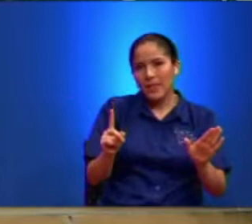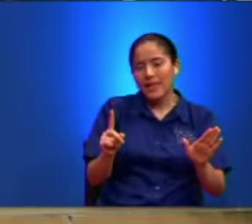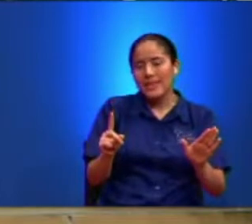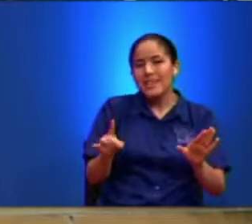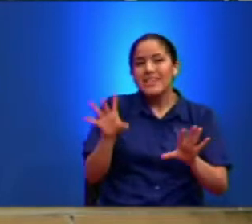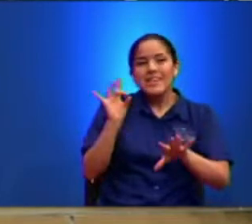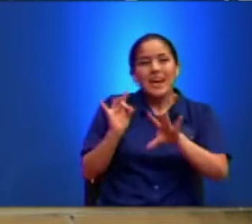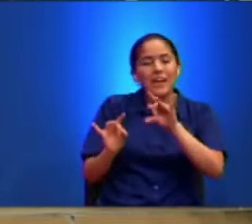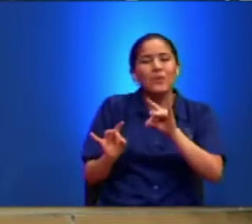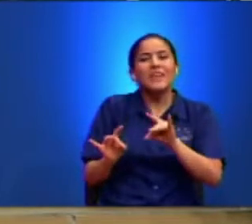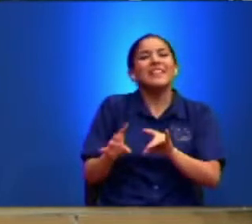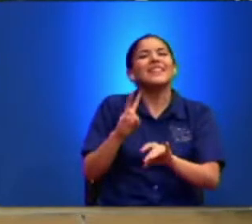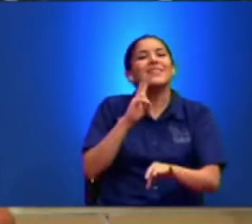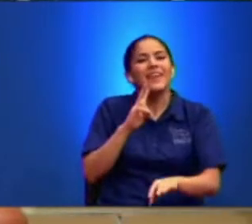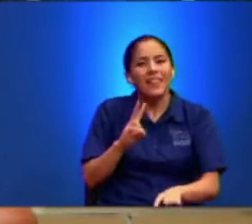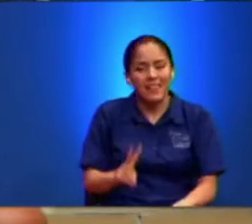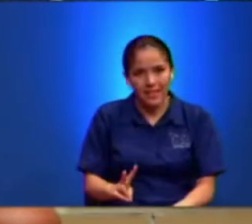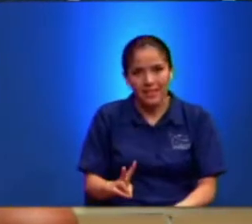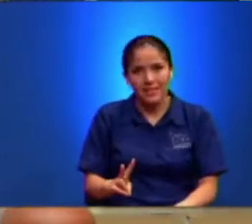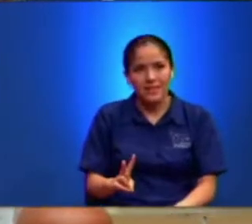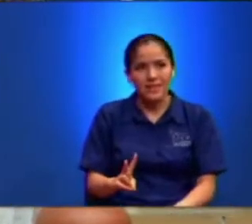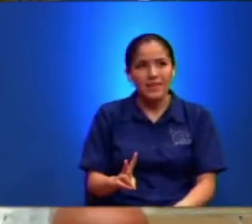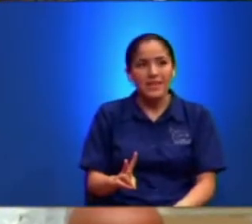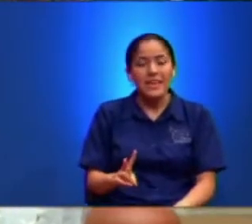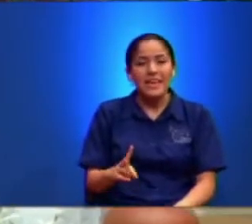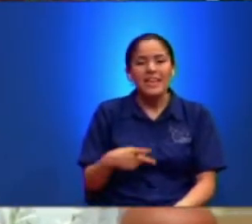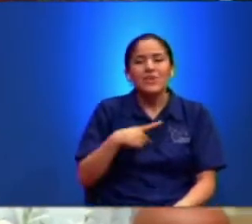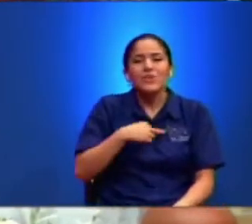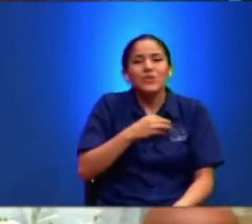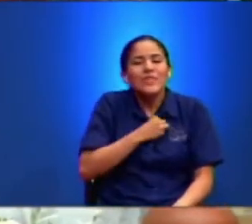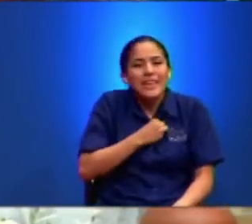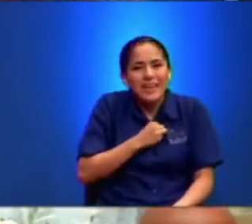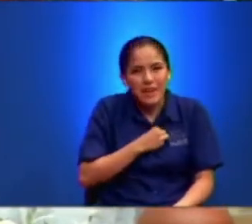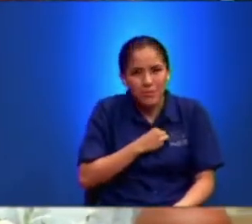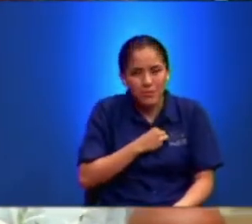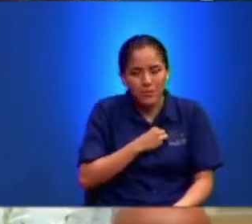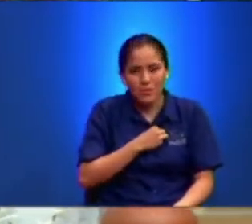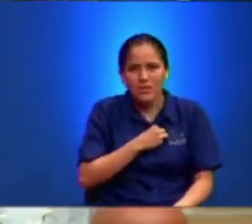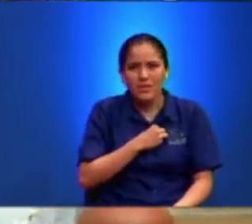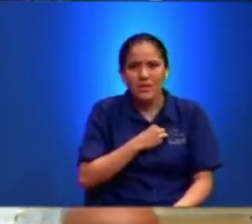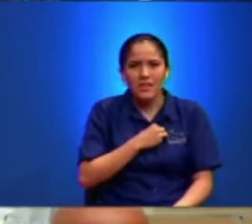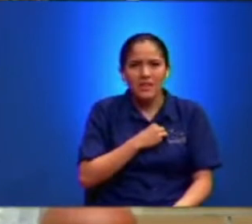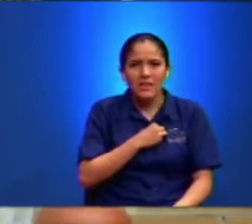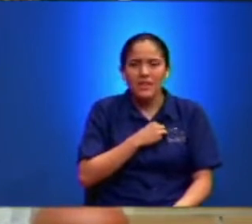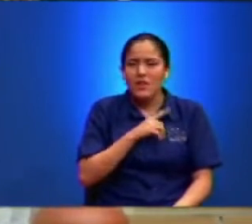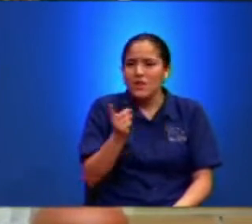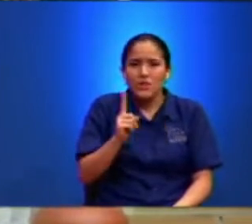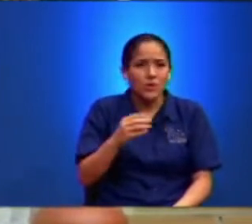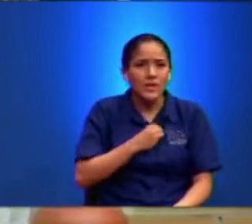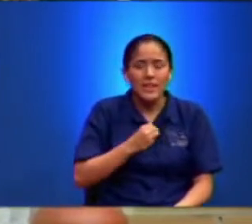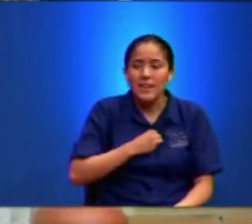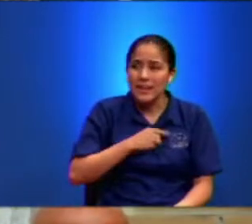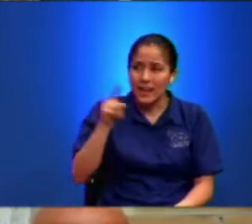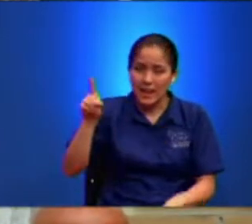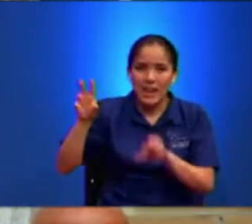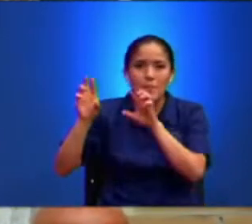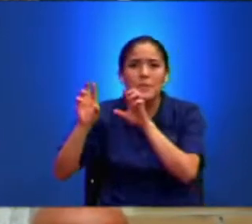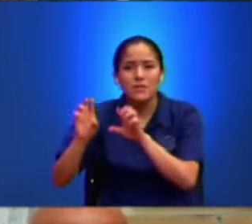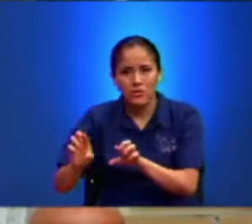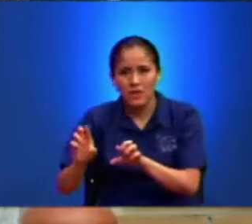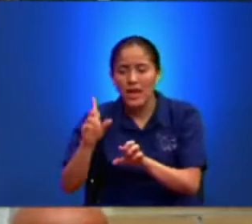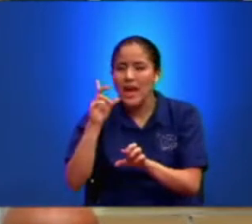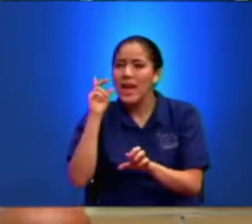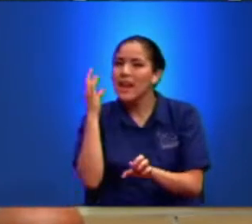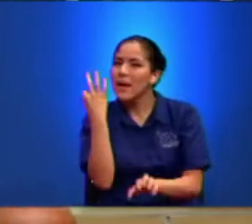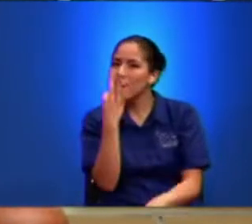Que Que de veras Uno vaya Con interés No interés De la chica Sino que